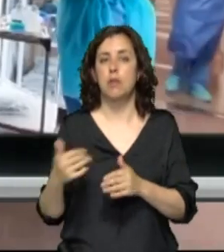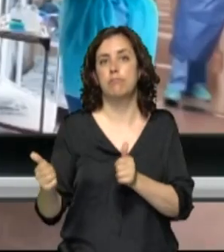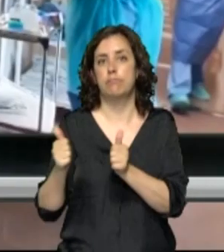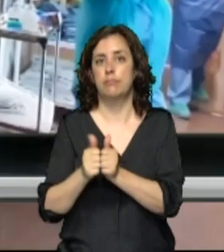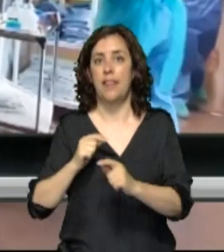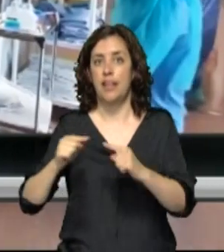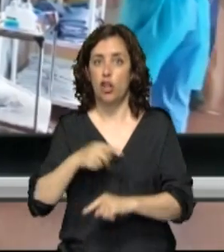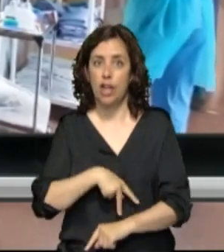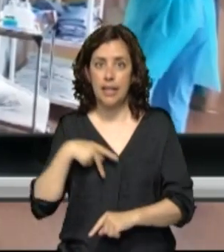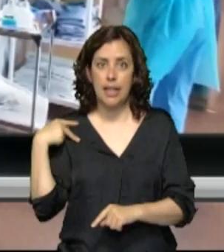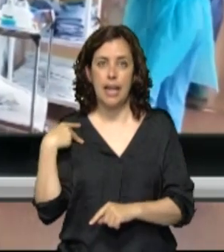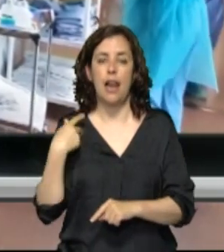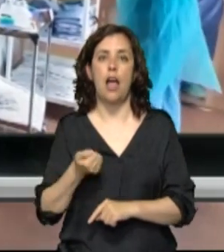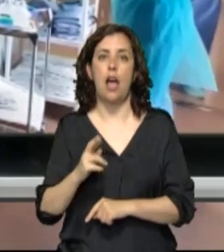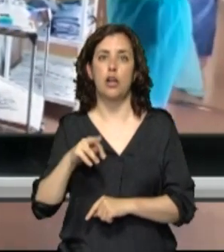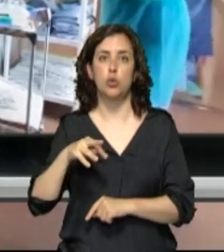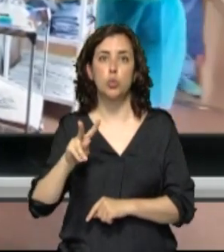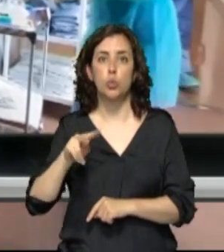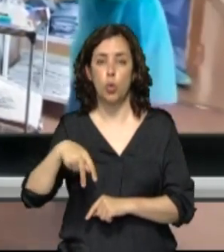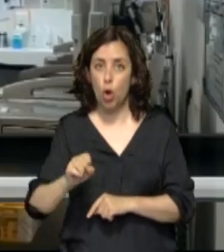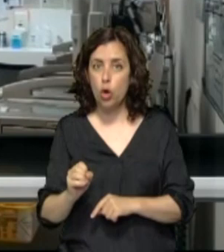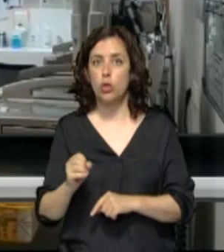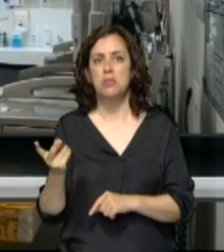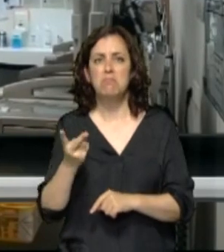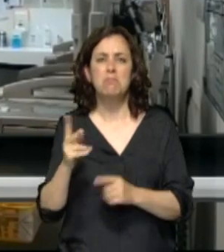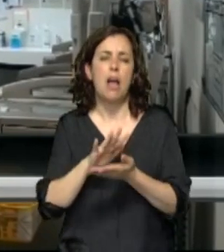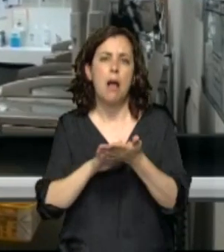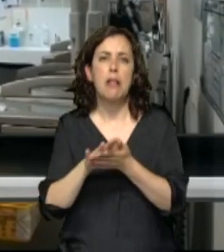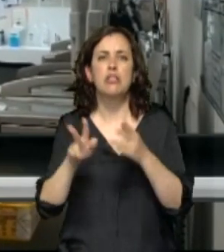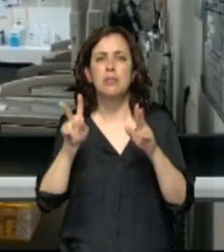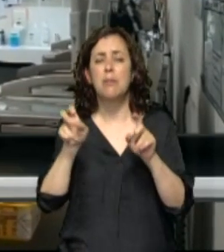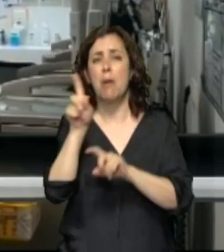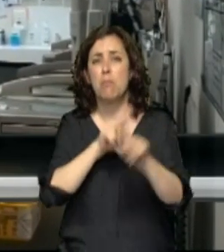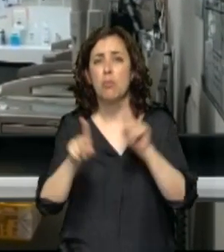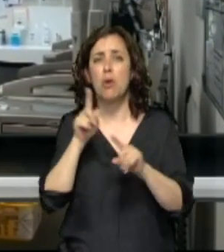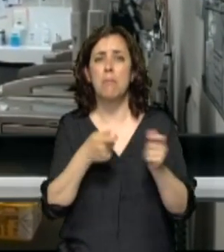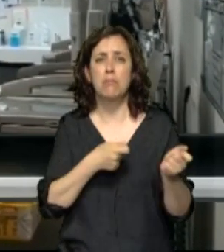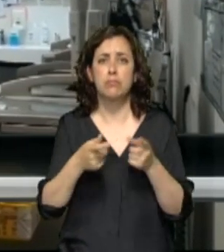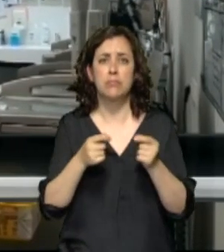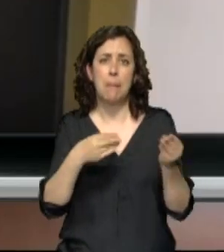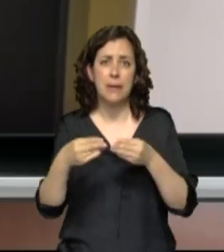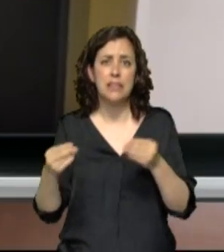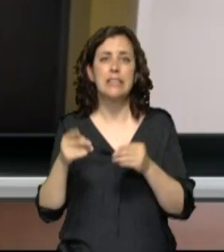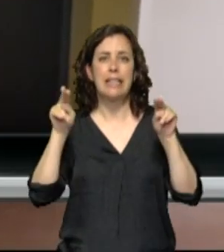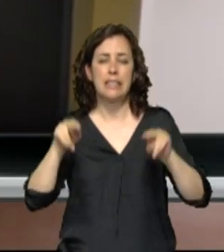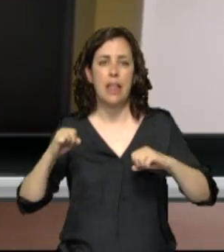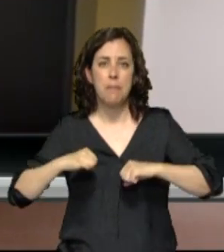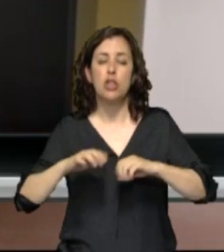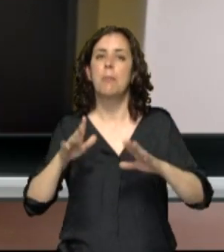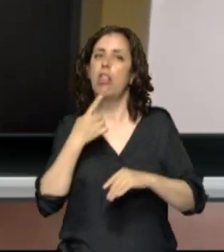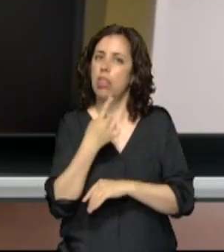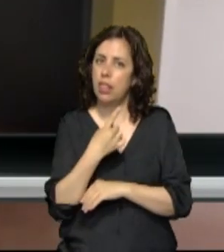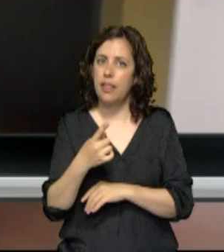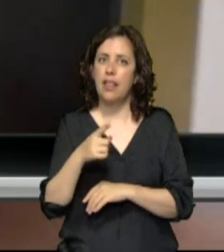director general Carlos Artundo. Son autocrítica en puntos como abastecimiento de materiales o residencias de mayores... ...pero defienden que Navarra es la segunda